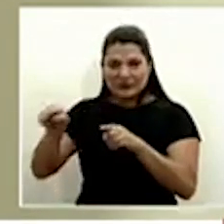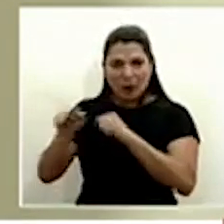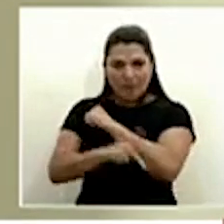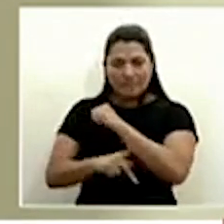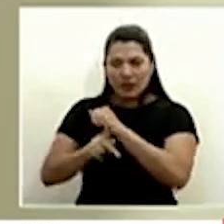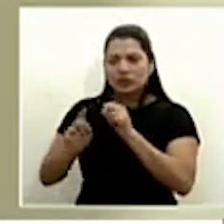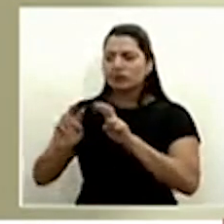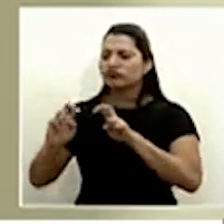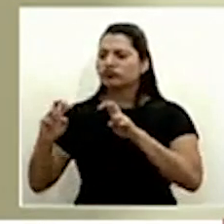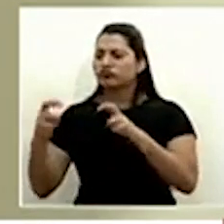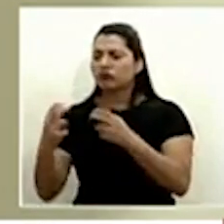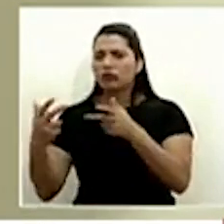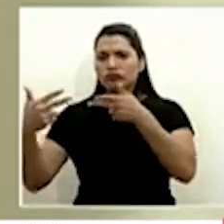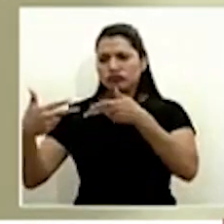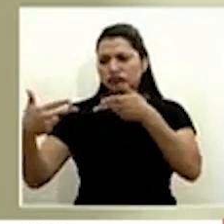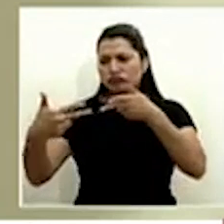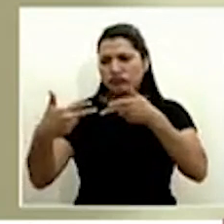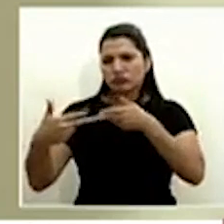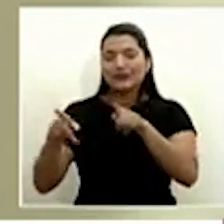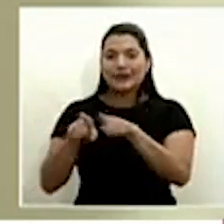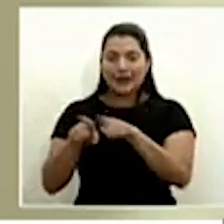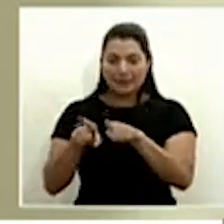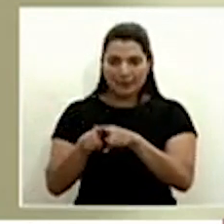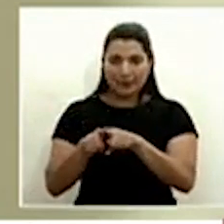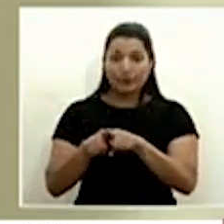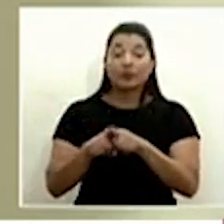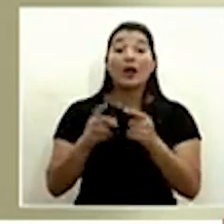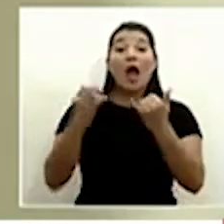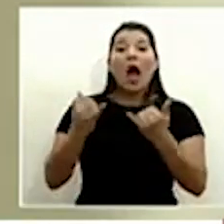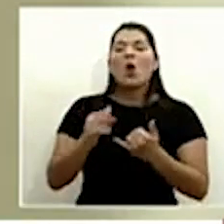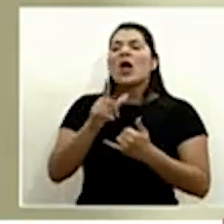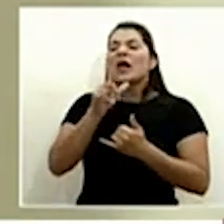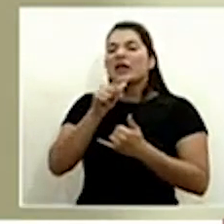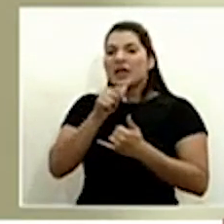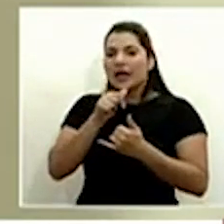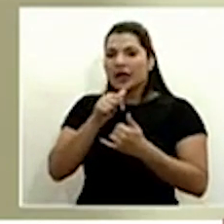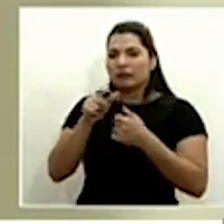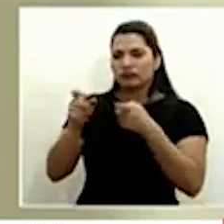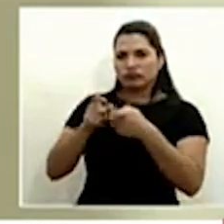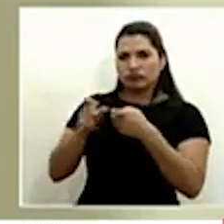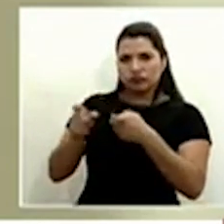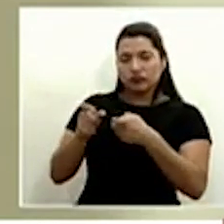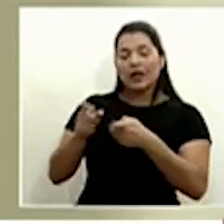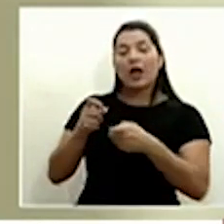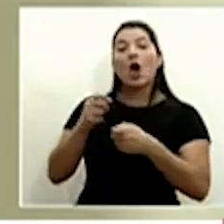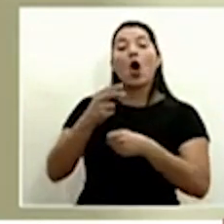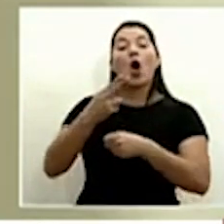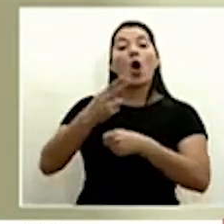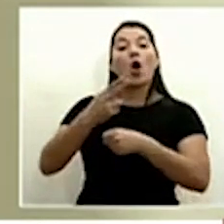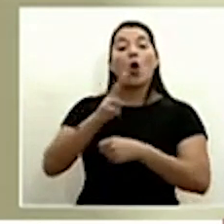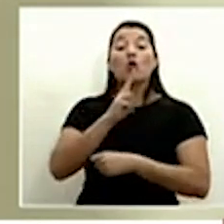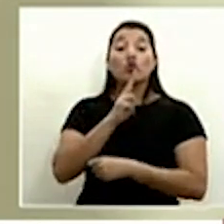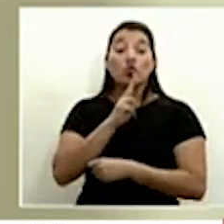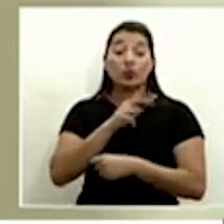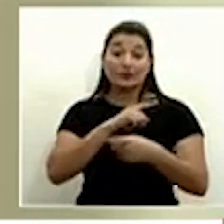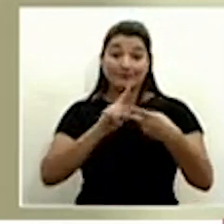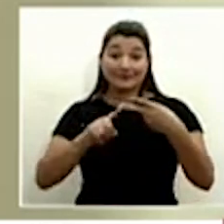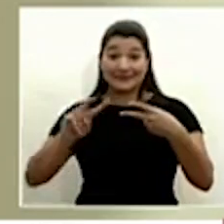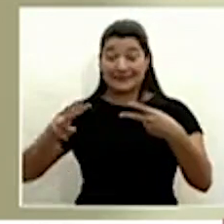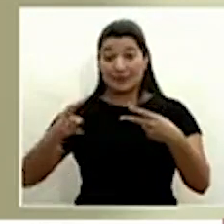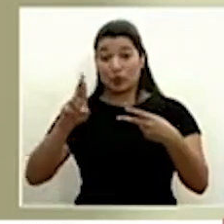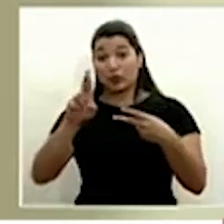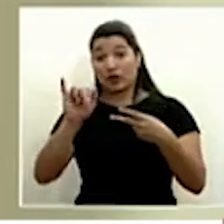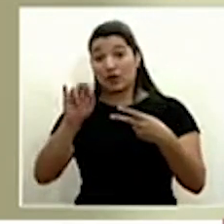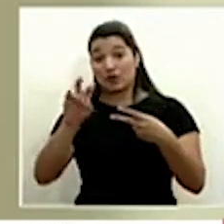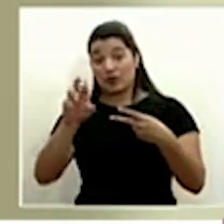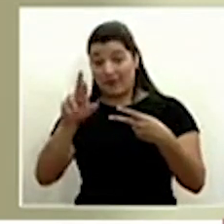subsistema de integración económica la guarda Honduras y la segunda designada Rivera que también es la ministra